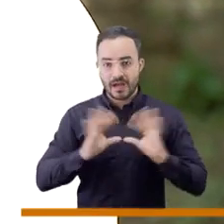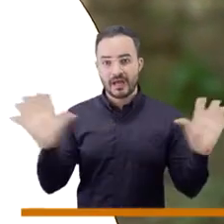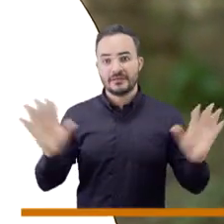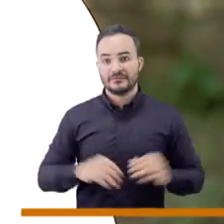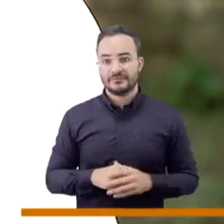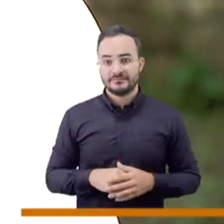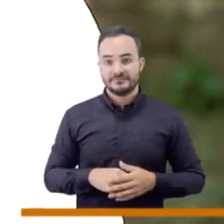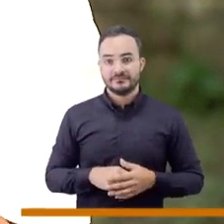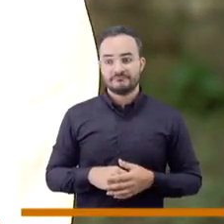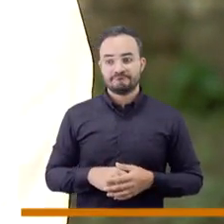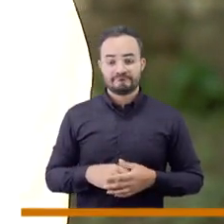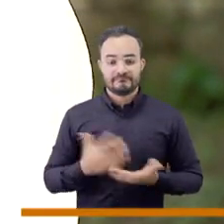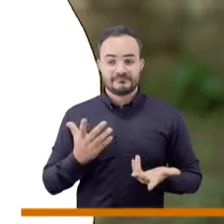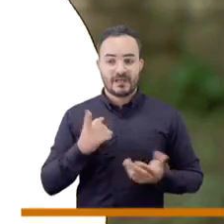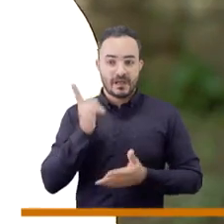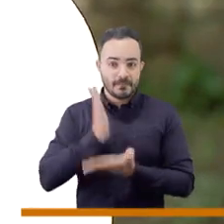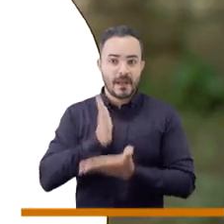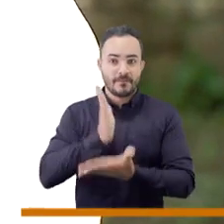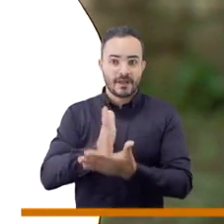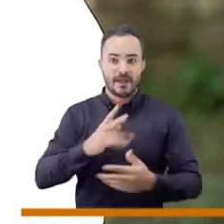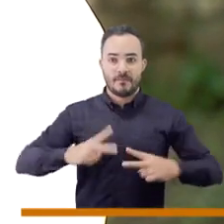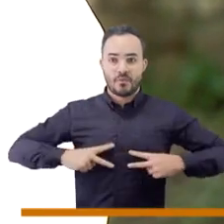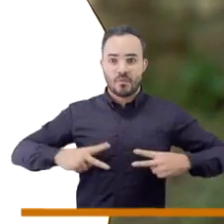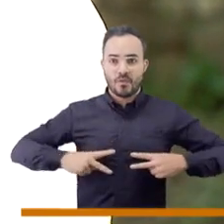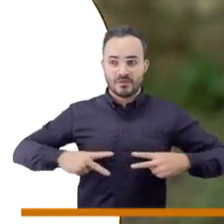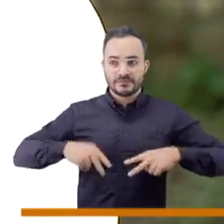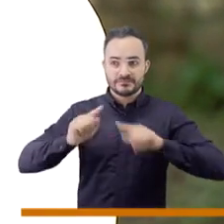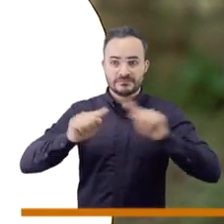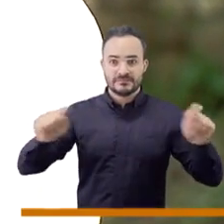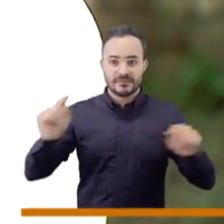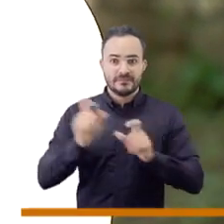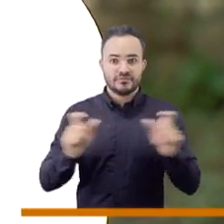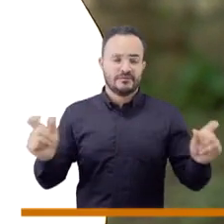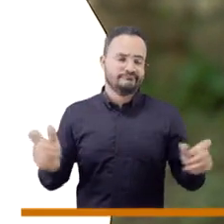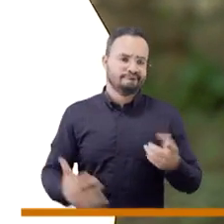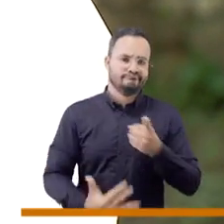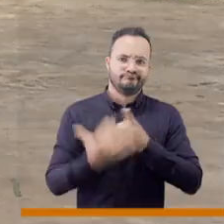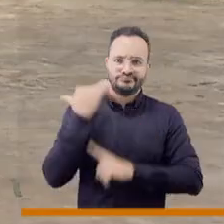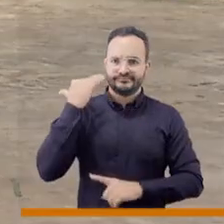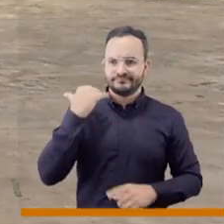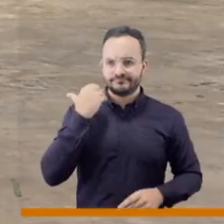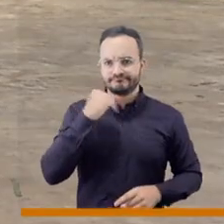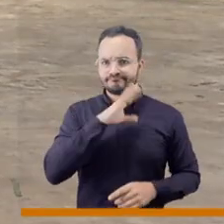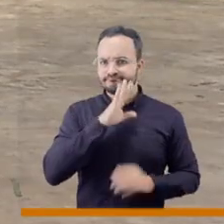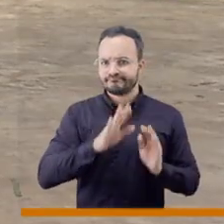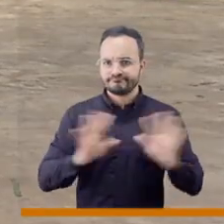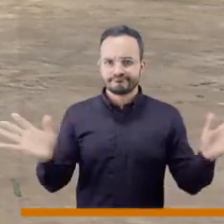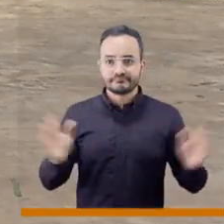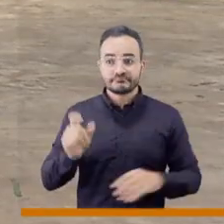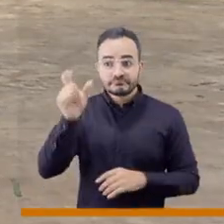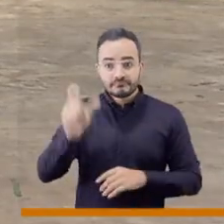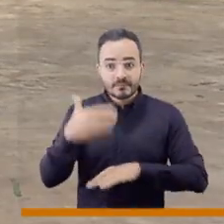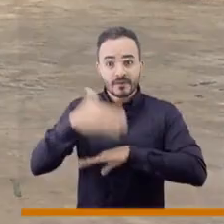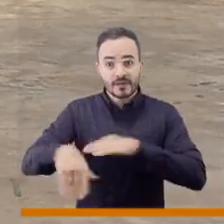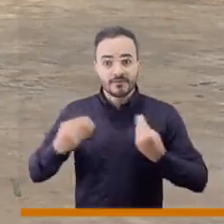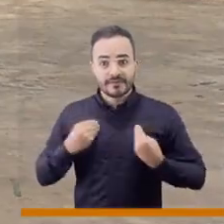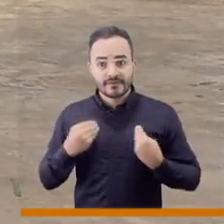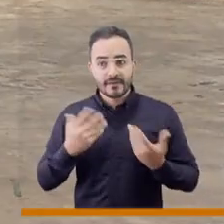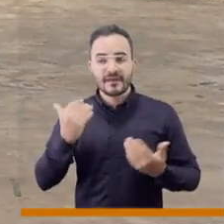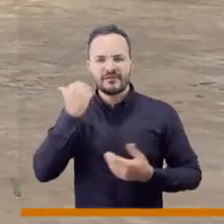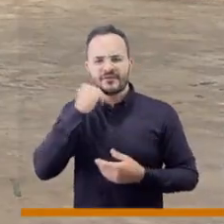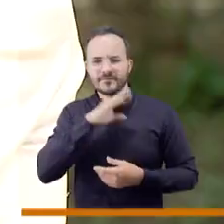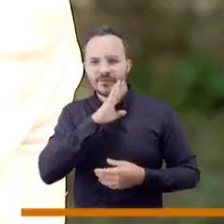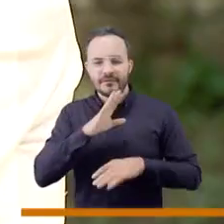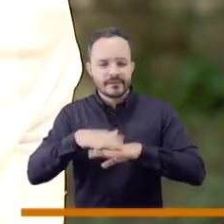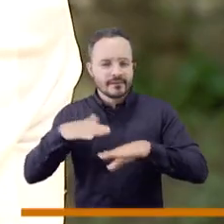eso también es un problema profundo que hay que también ver, que es lo que los tiene así, ¿cierto? O nosotros no solo vamos a mirar el